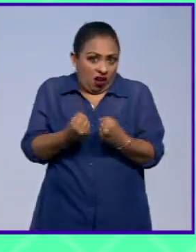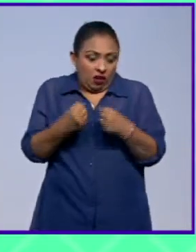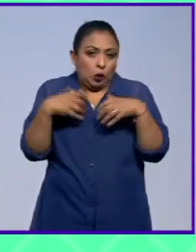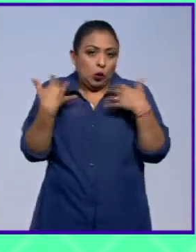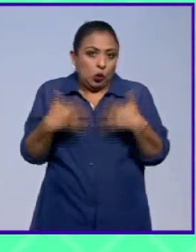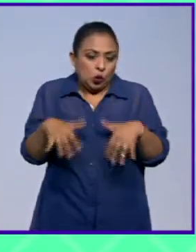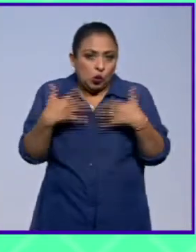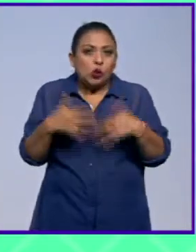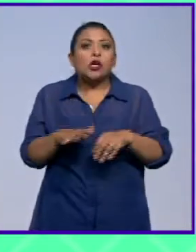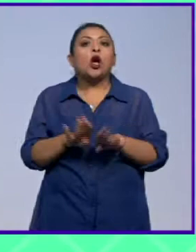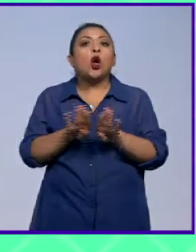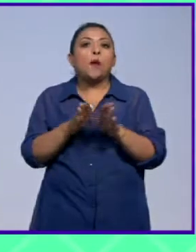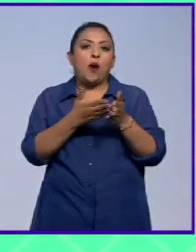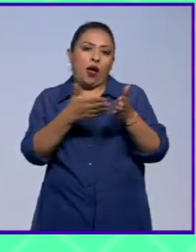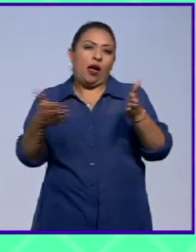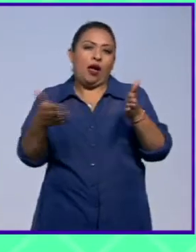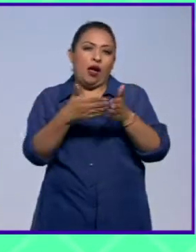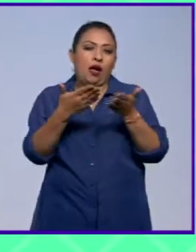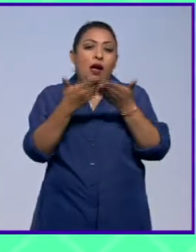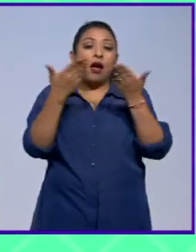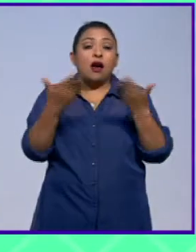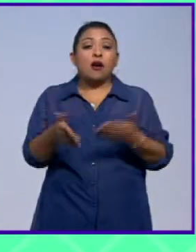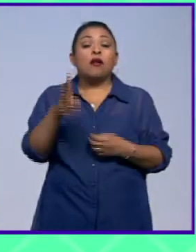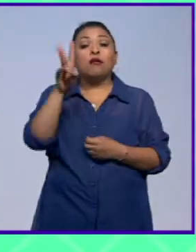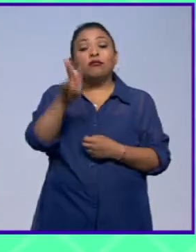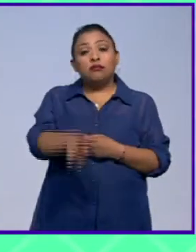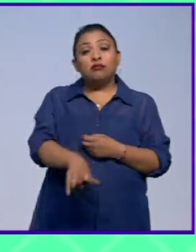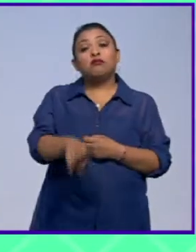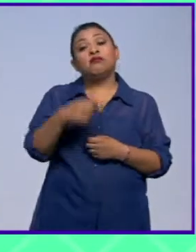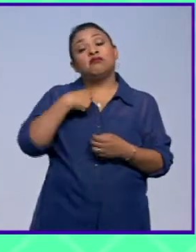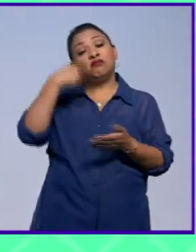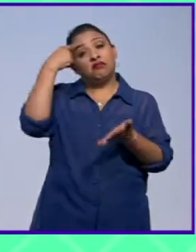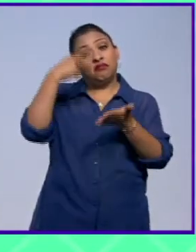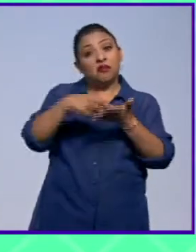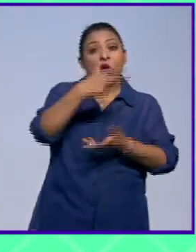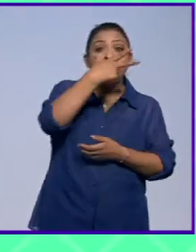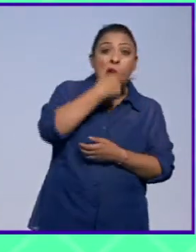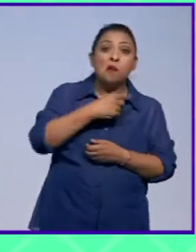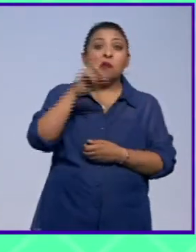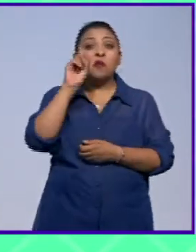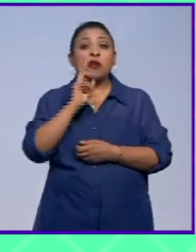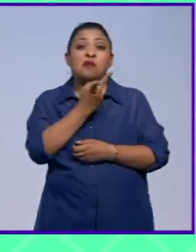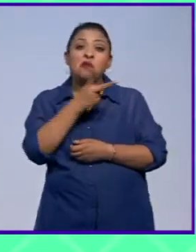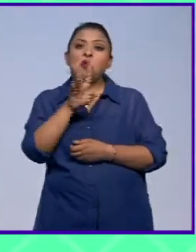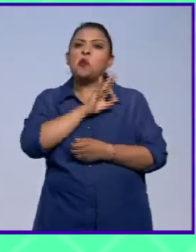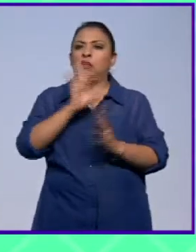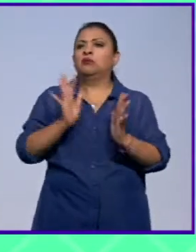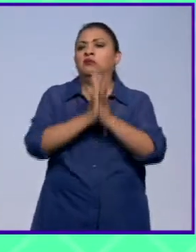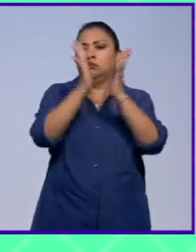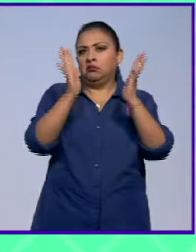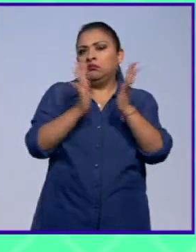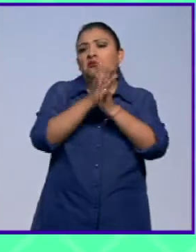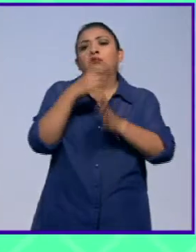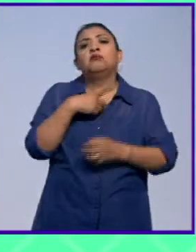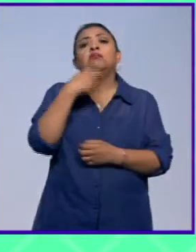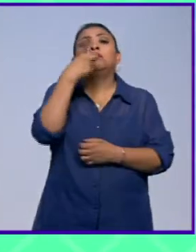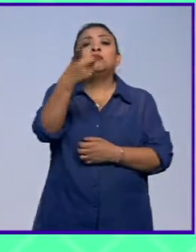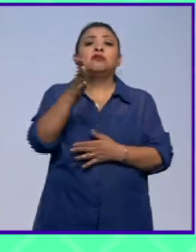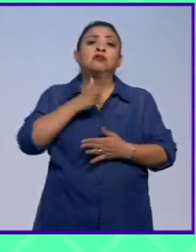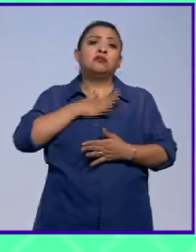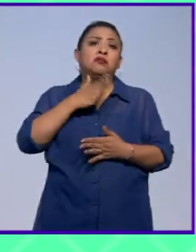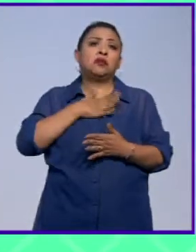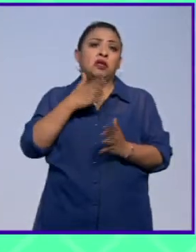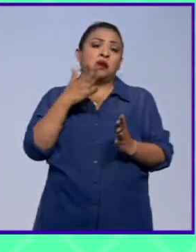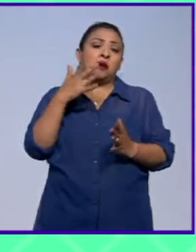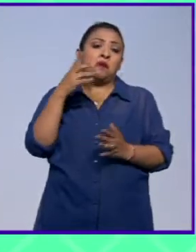muy de nuestro tiempo? Un comentario que yo creo que tanto hombres como mujeres podemos participar y decir cuál es